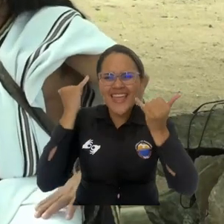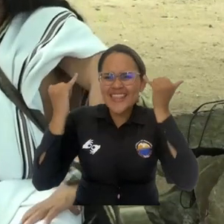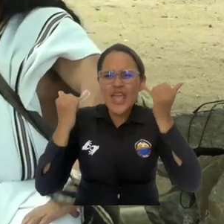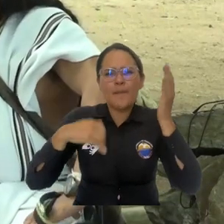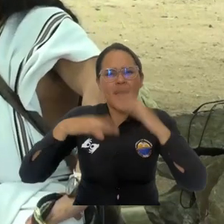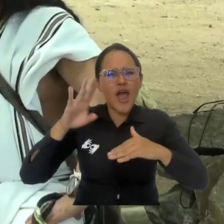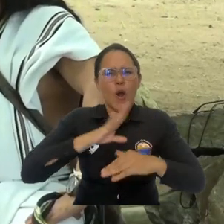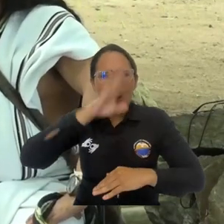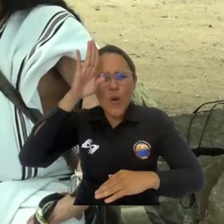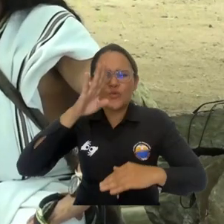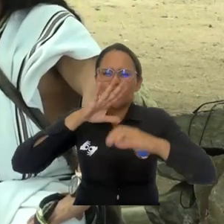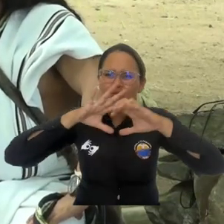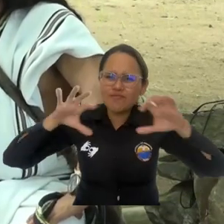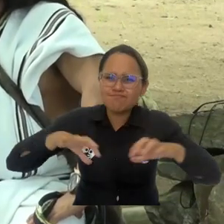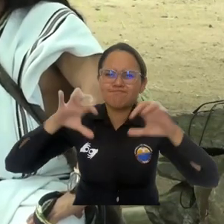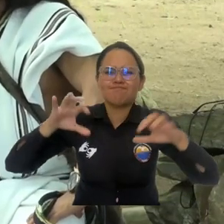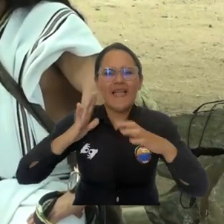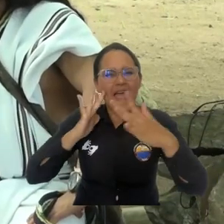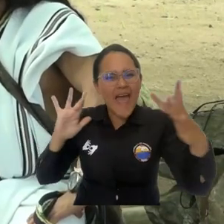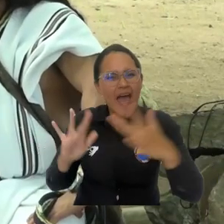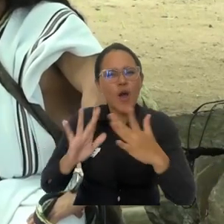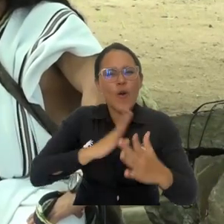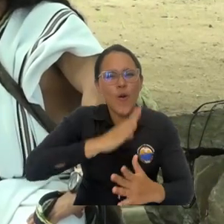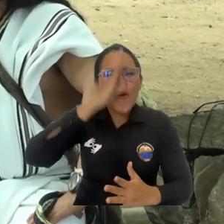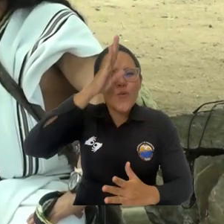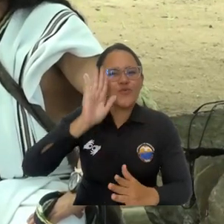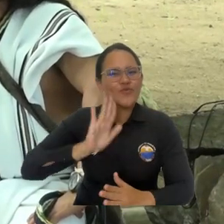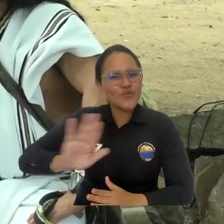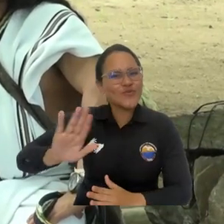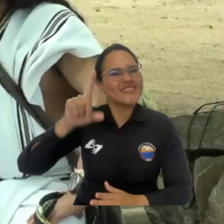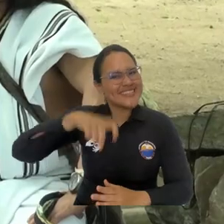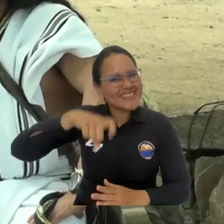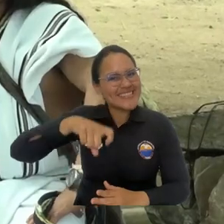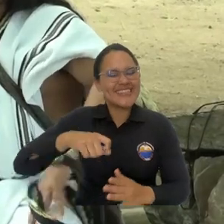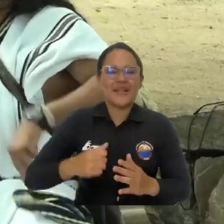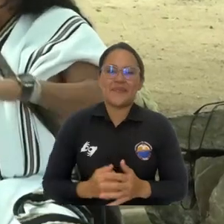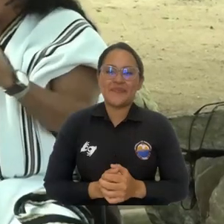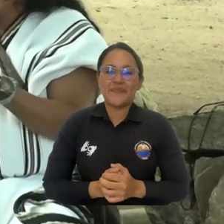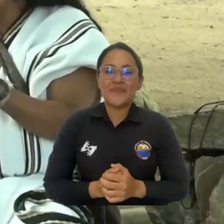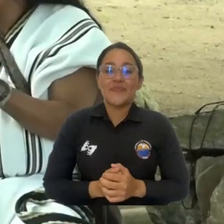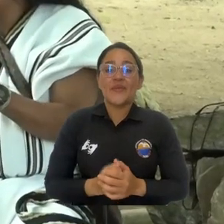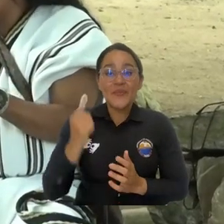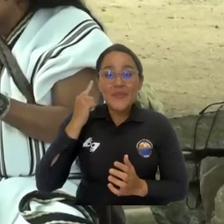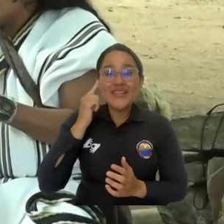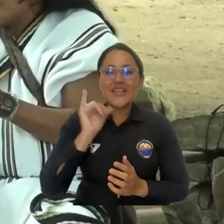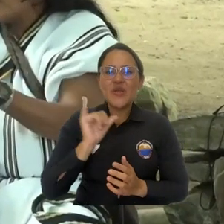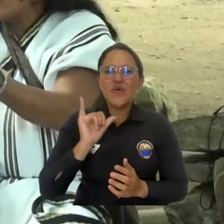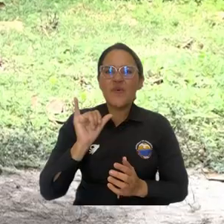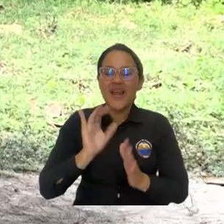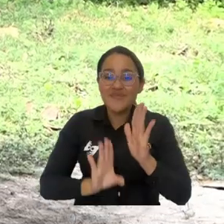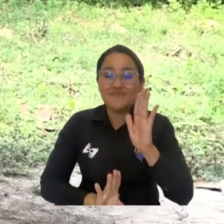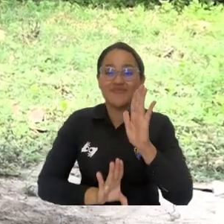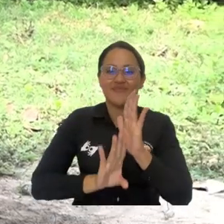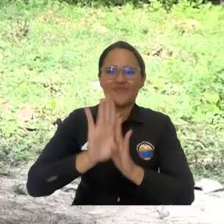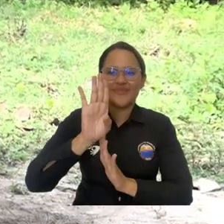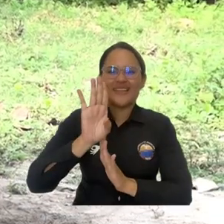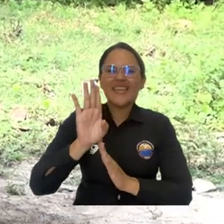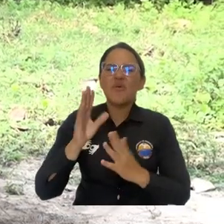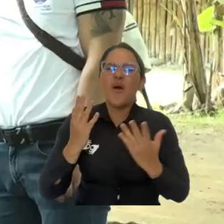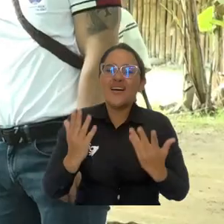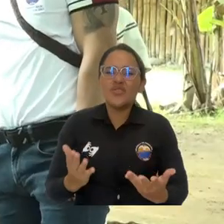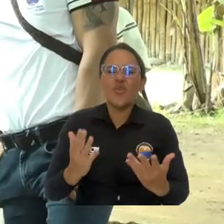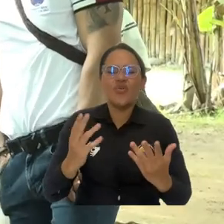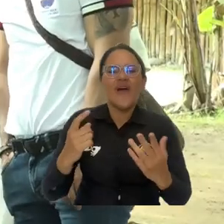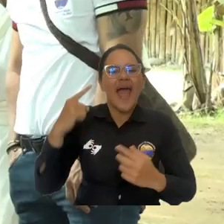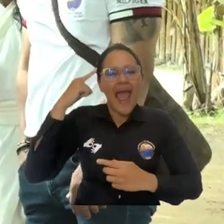de las tradiciones, haciendo, yo digo eso es dar un paso hacia adelante, de